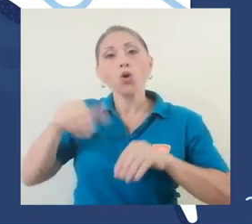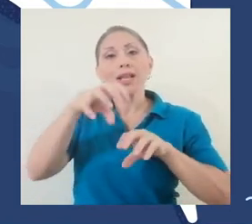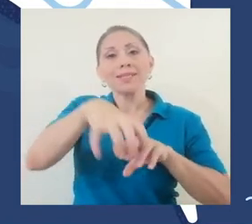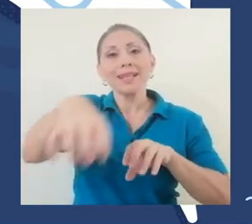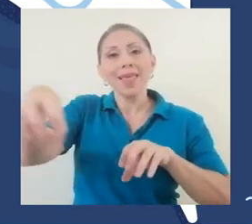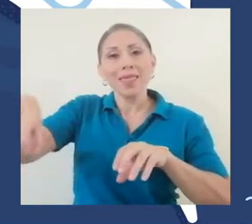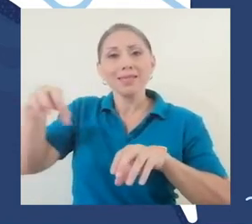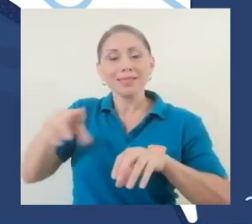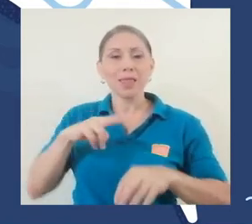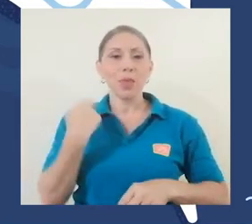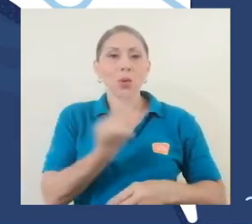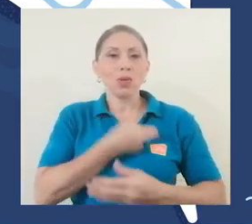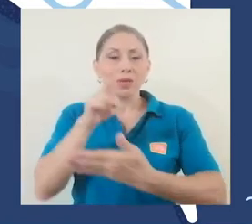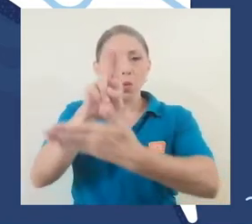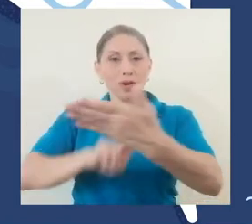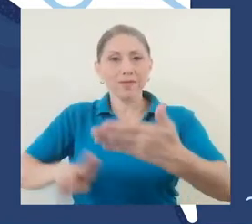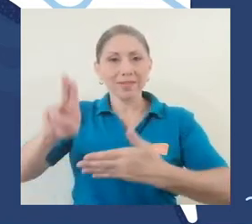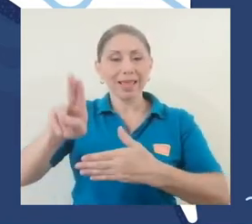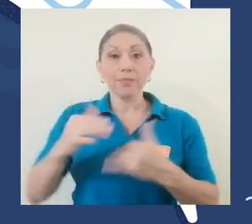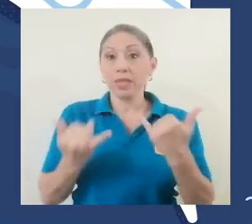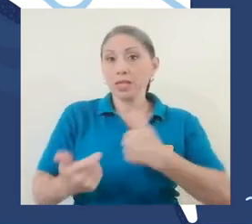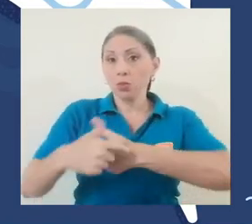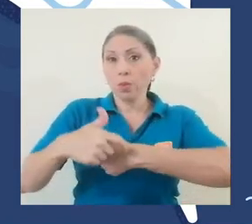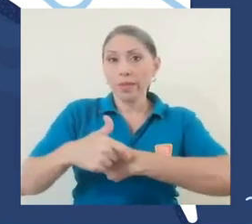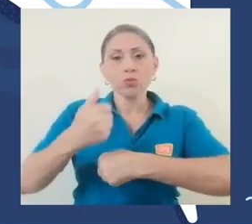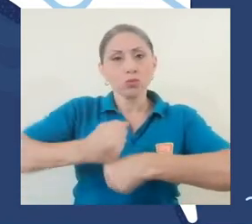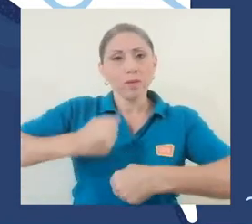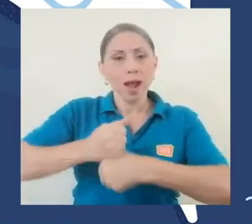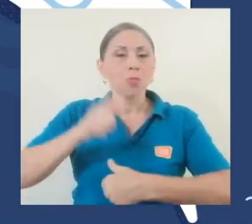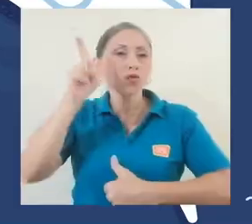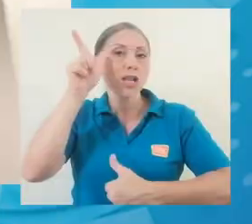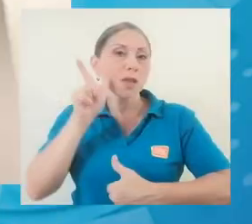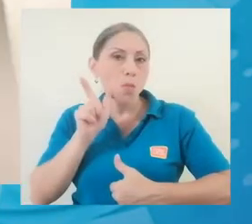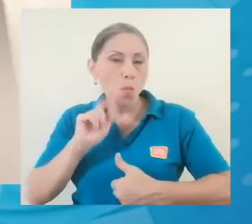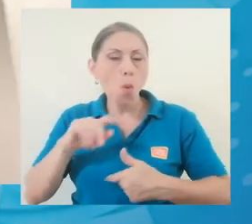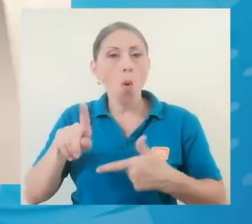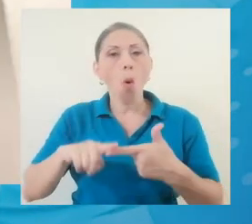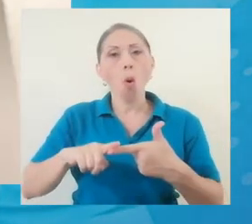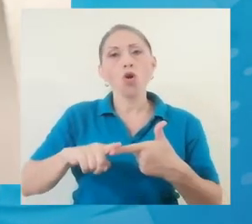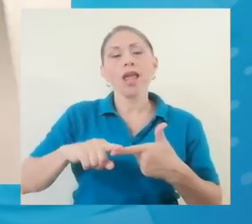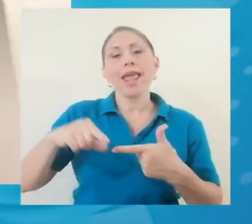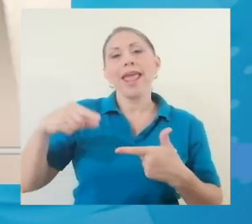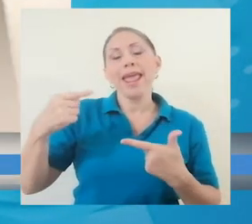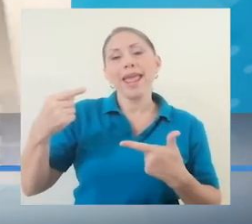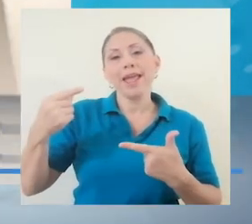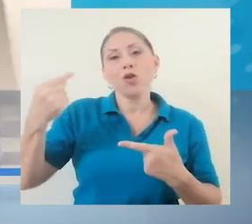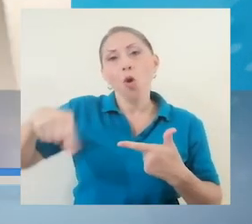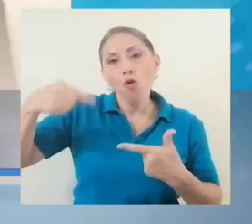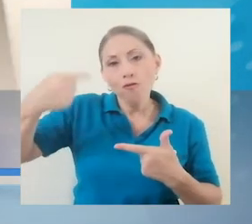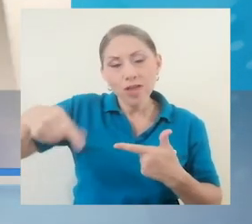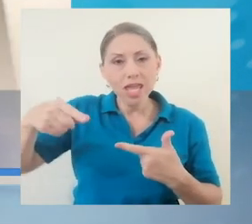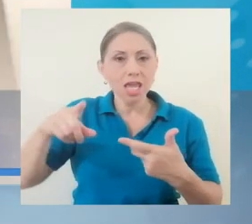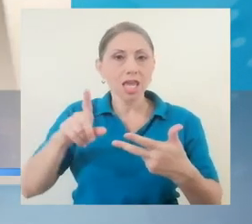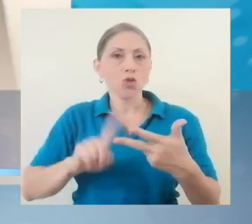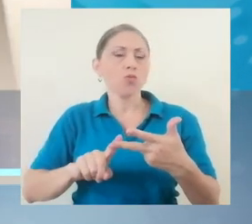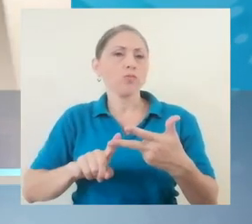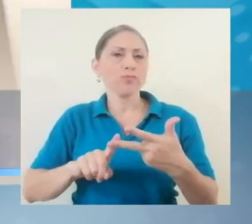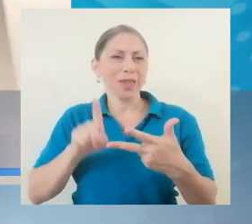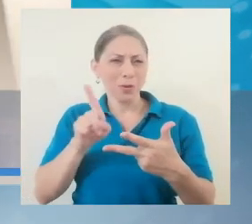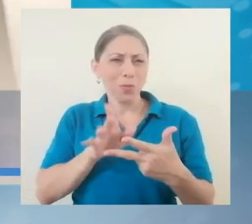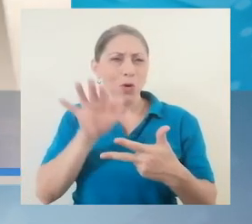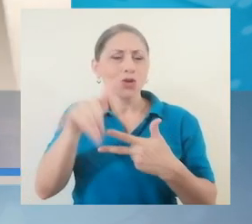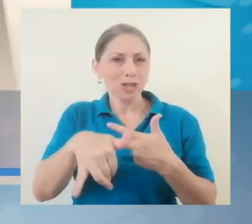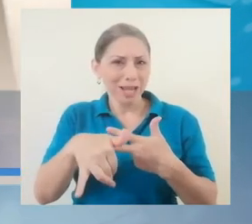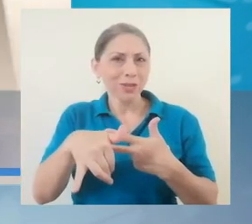nuestra universidad. En este momento trabajamos en Limón, trabajamos en Golfito, tenemos un